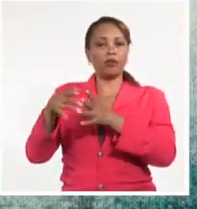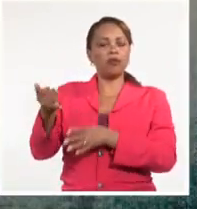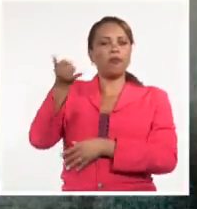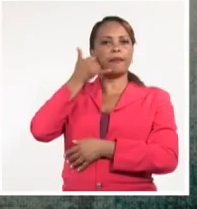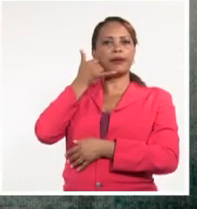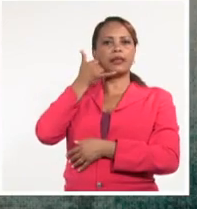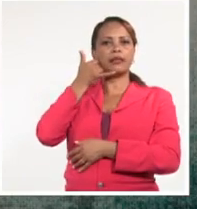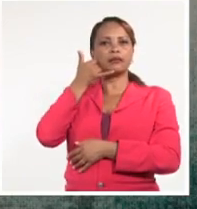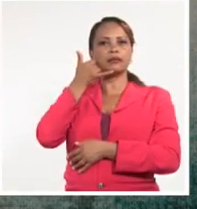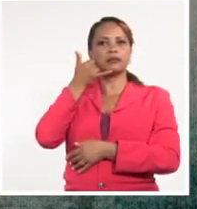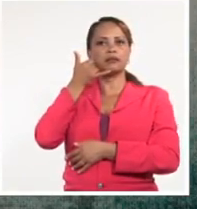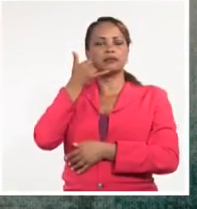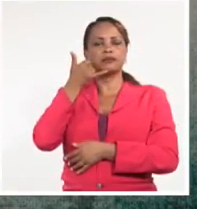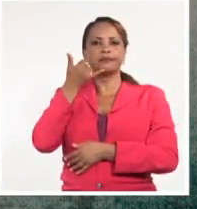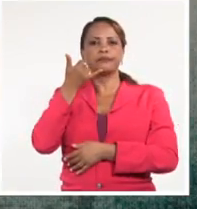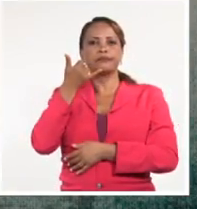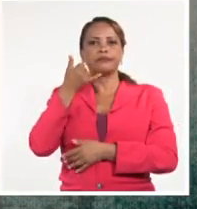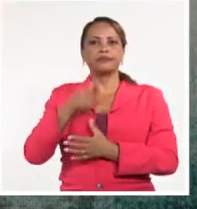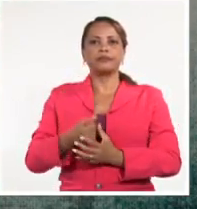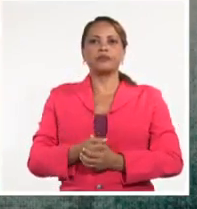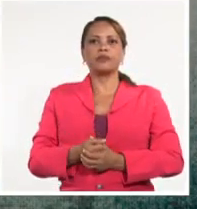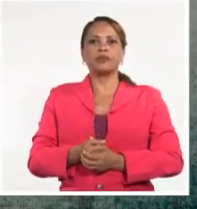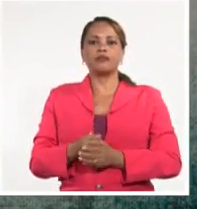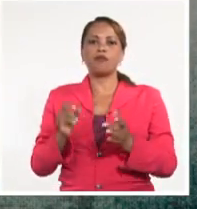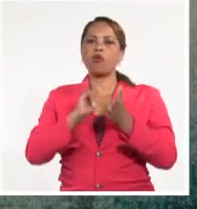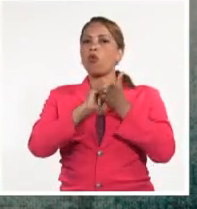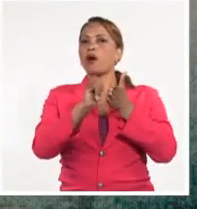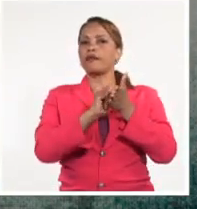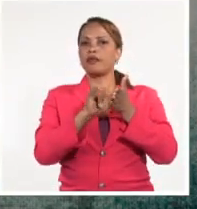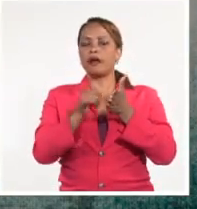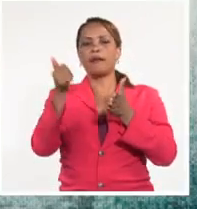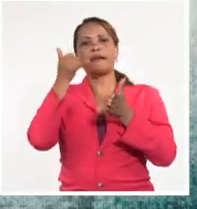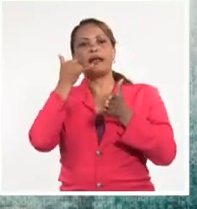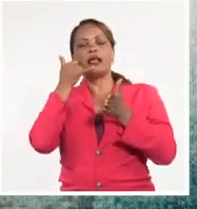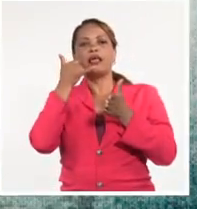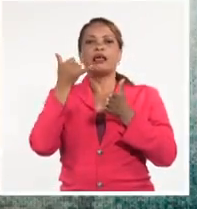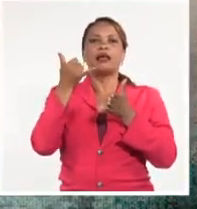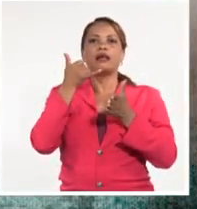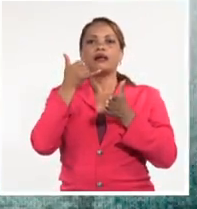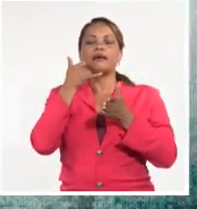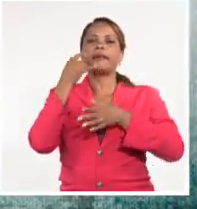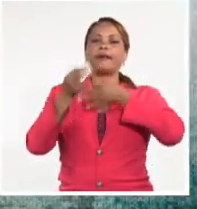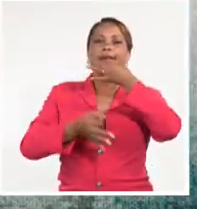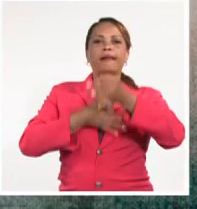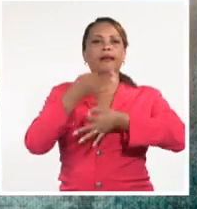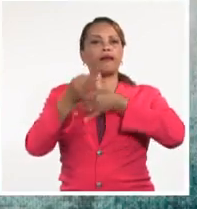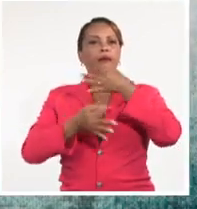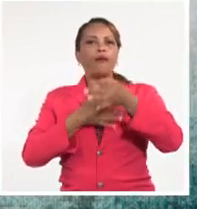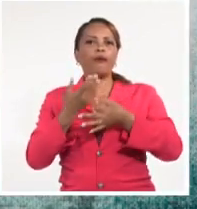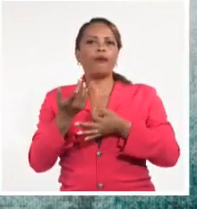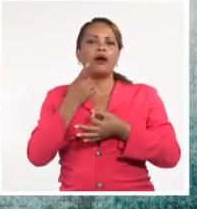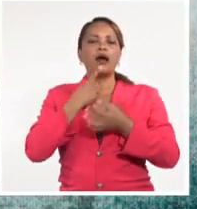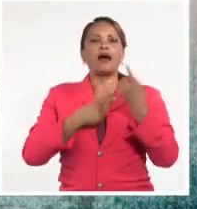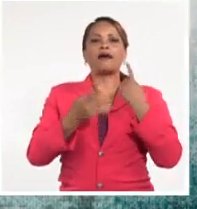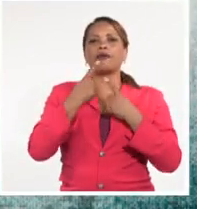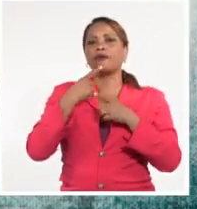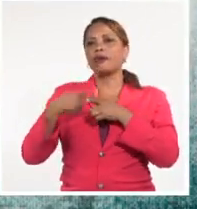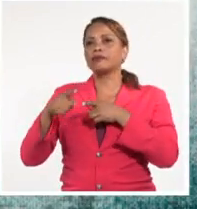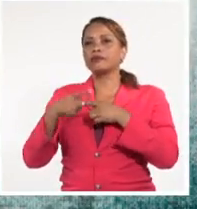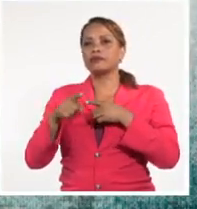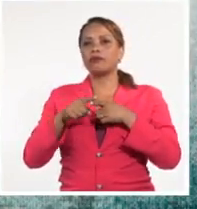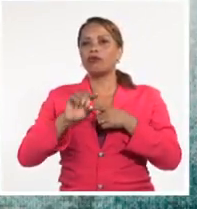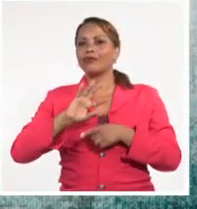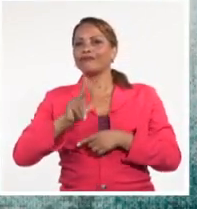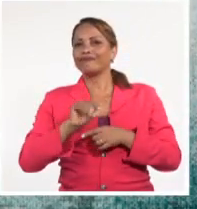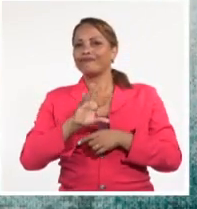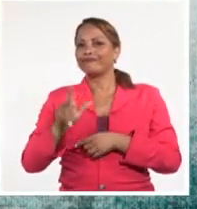WhatsApp. Me comentó de algunas acciones y fechorías